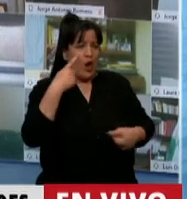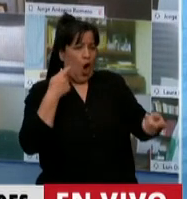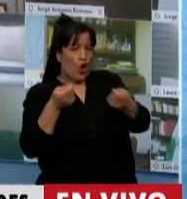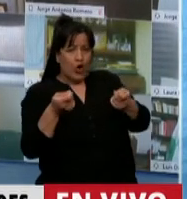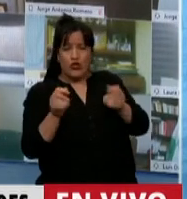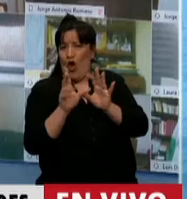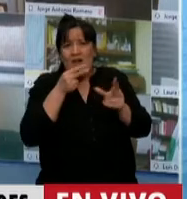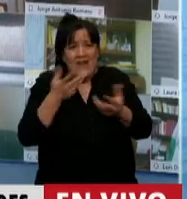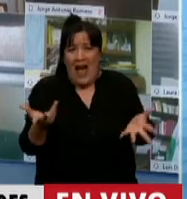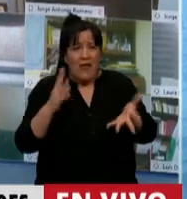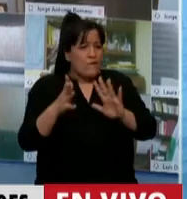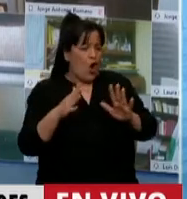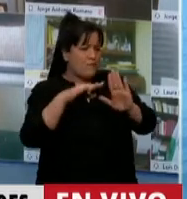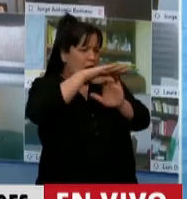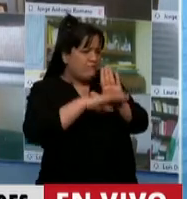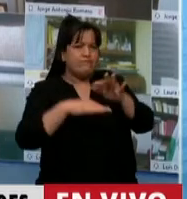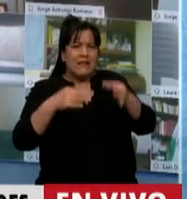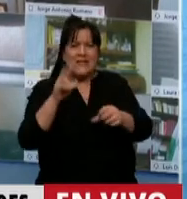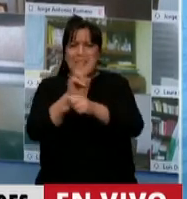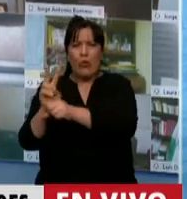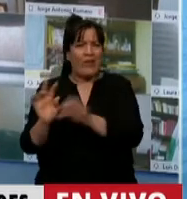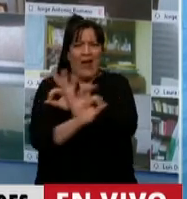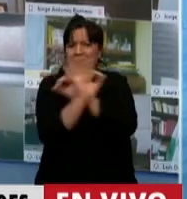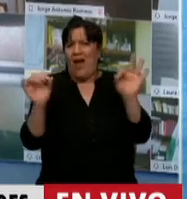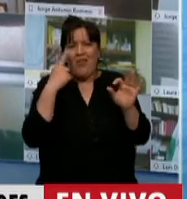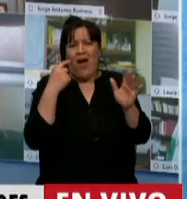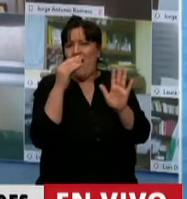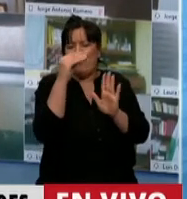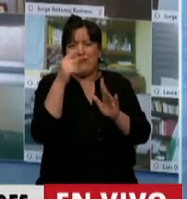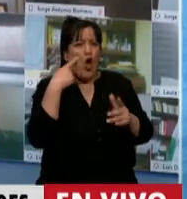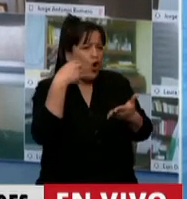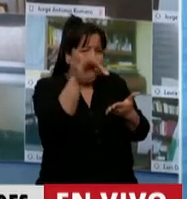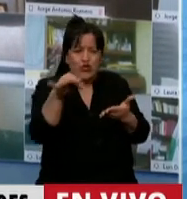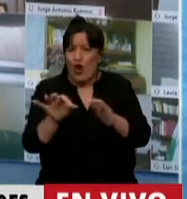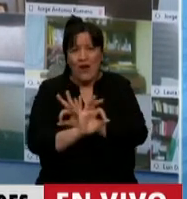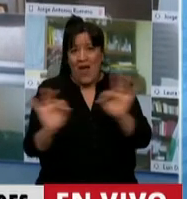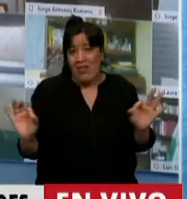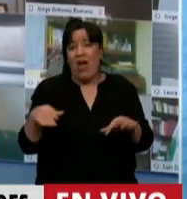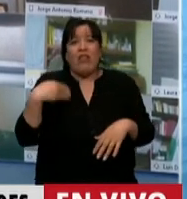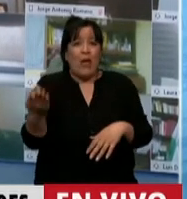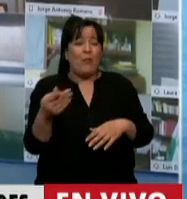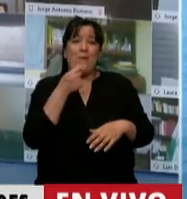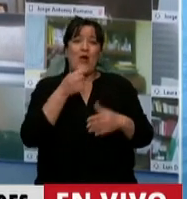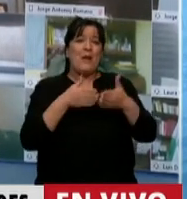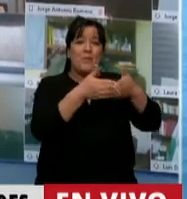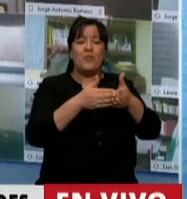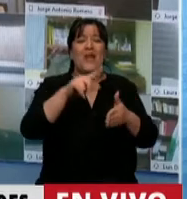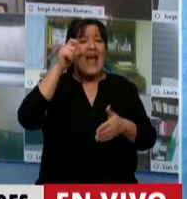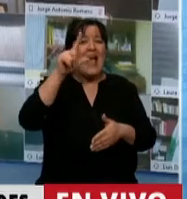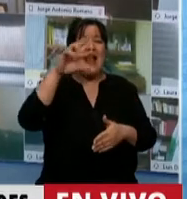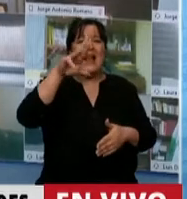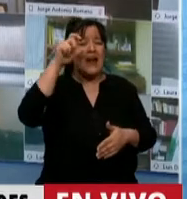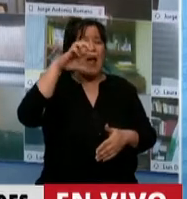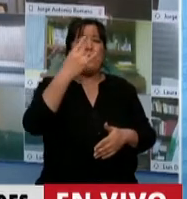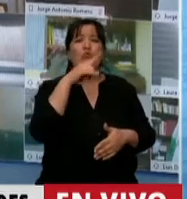no se controlan las condiciones, no se controla la seguridad, entonces después tenemos allí a los familiares del buque El Repunte, a